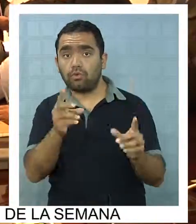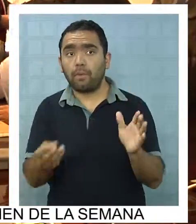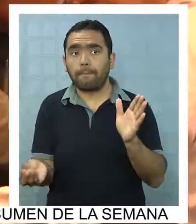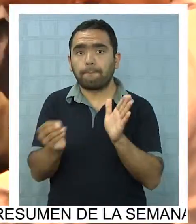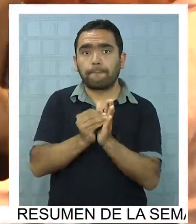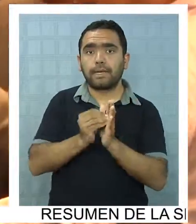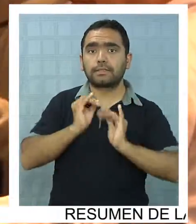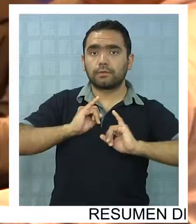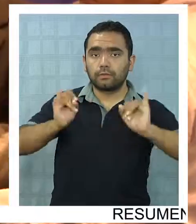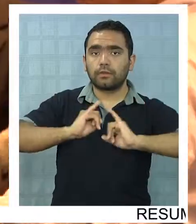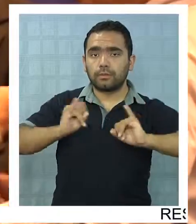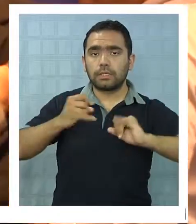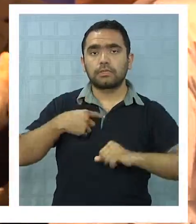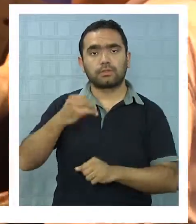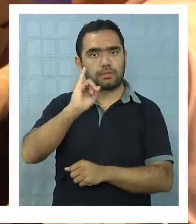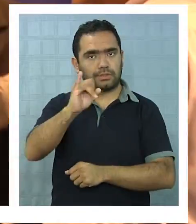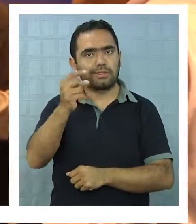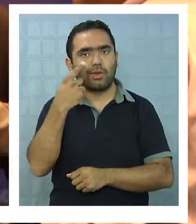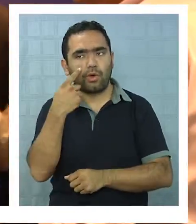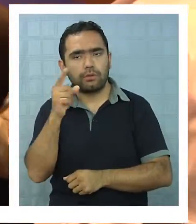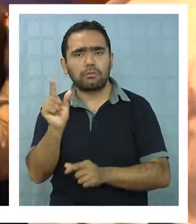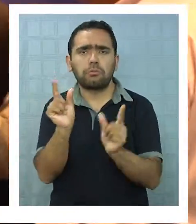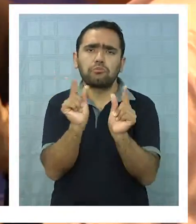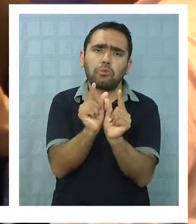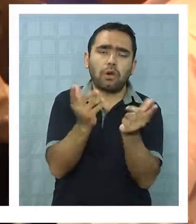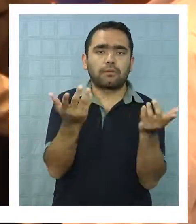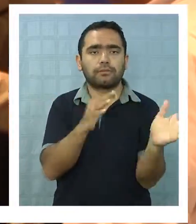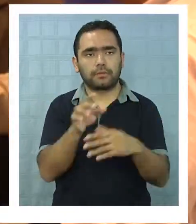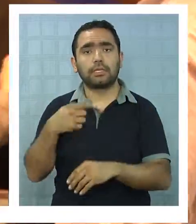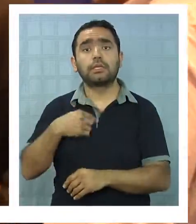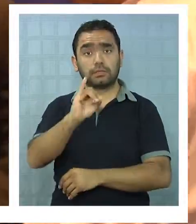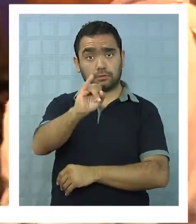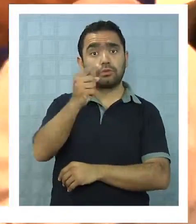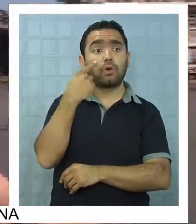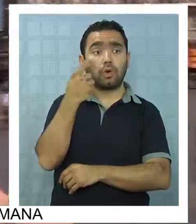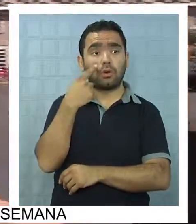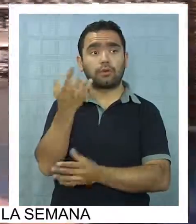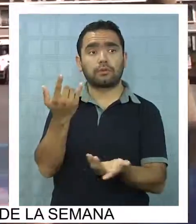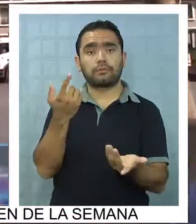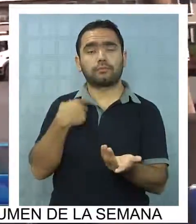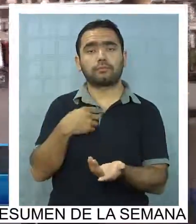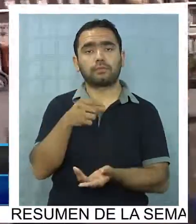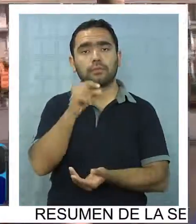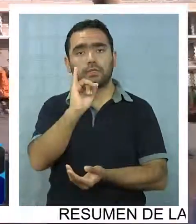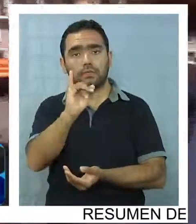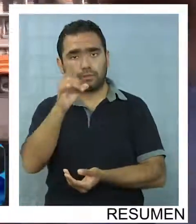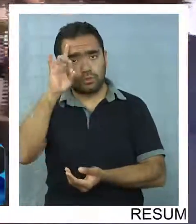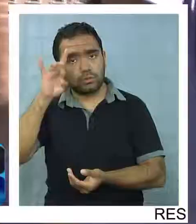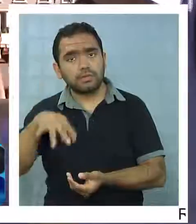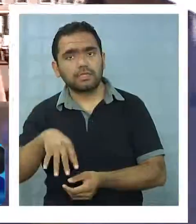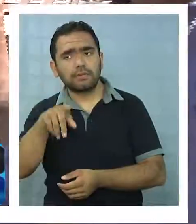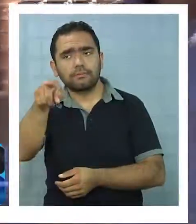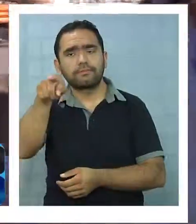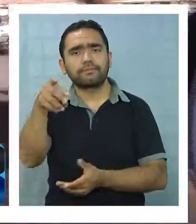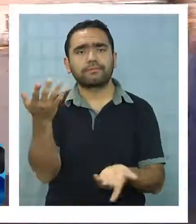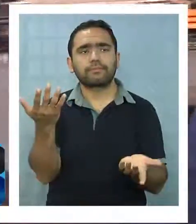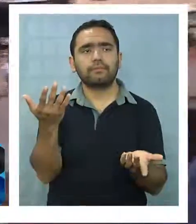informados que sí la conocen, aunque no mucho. Sí, yo la conozco. O sea, sé quién es,